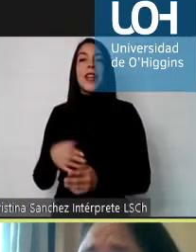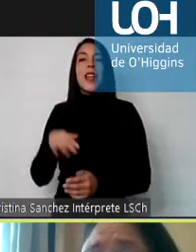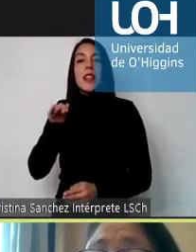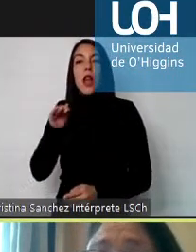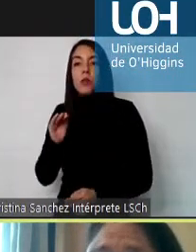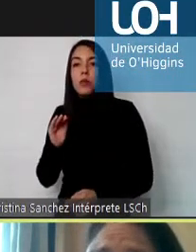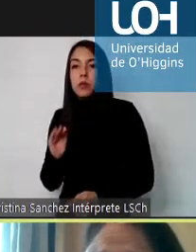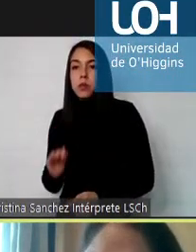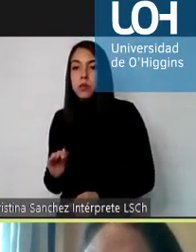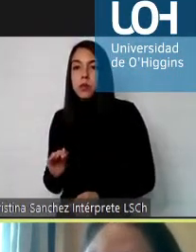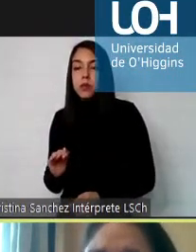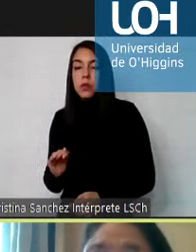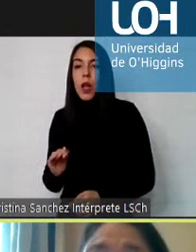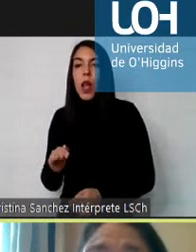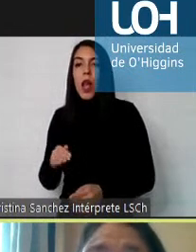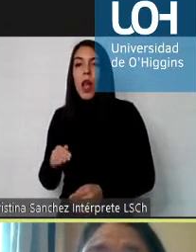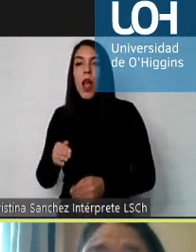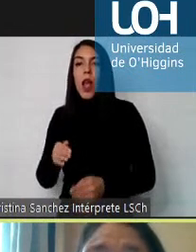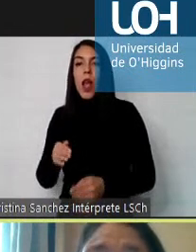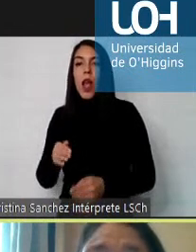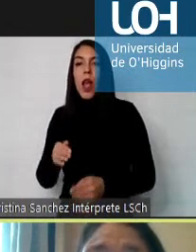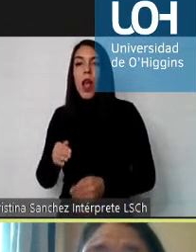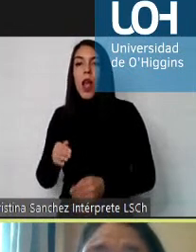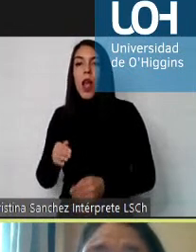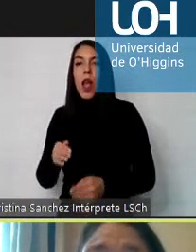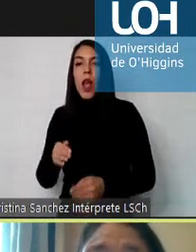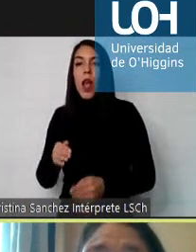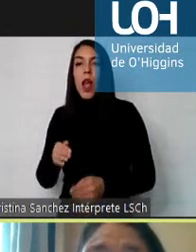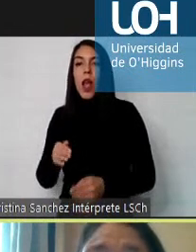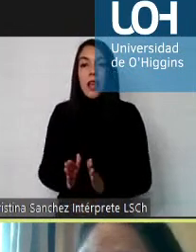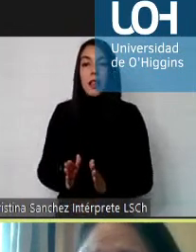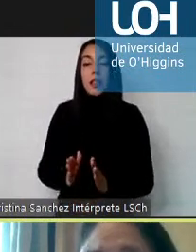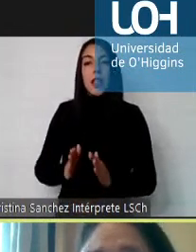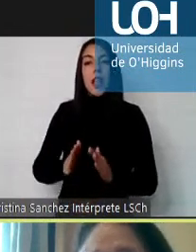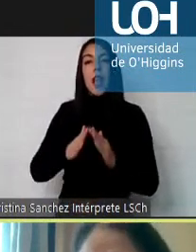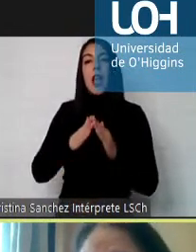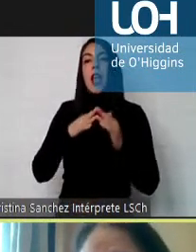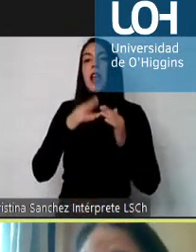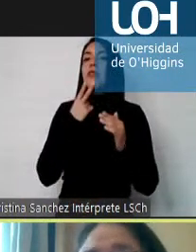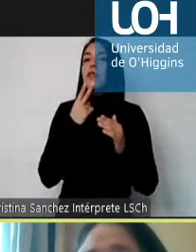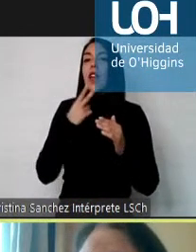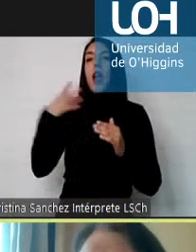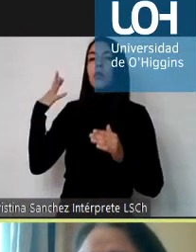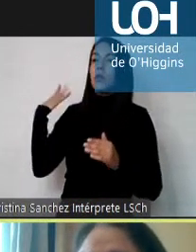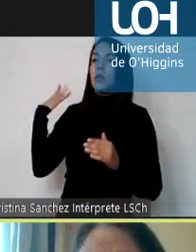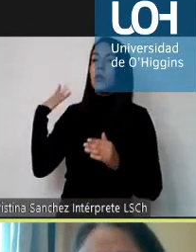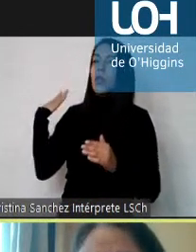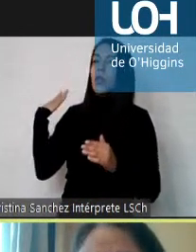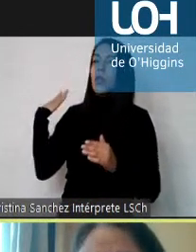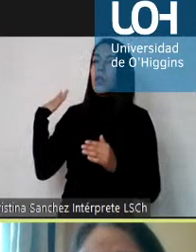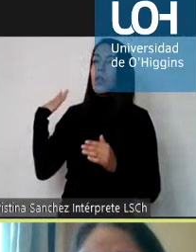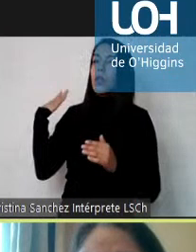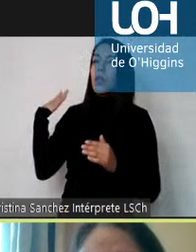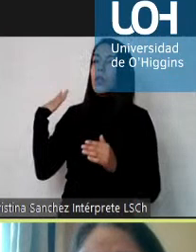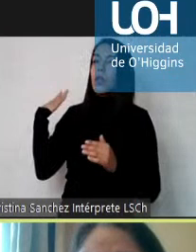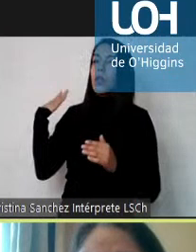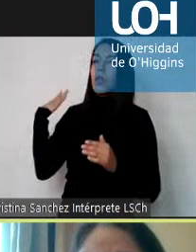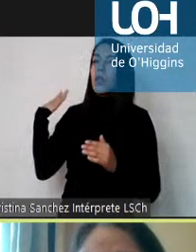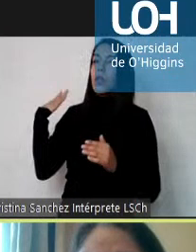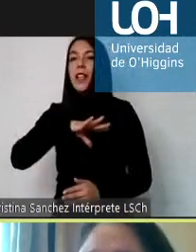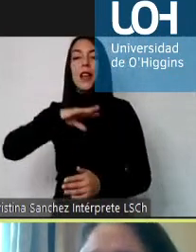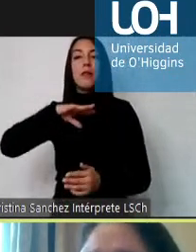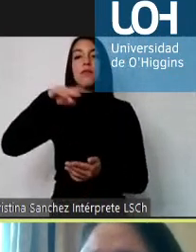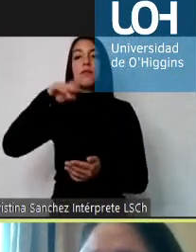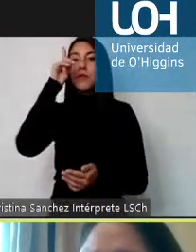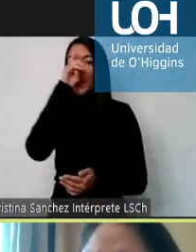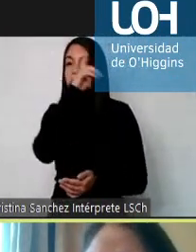de que el sujeto nace a lo largo de toda su vida y acá en Chile tenemos dificultades para